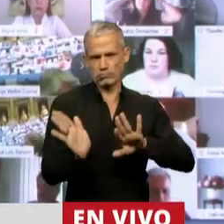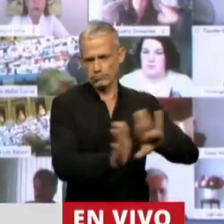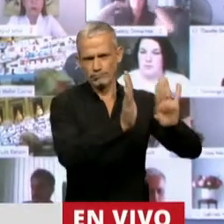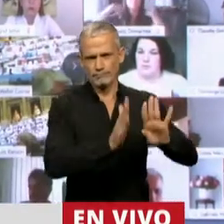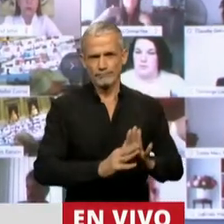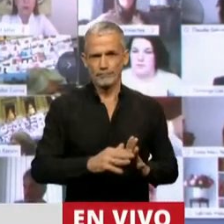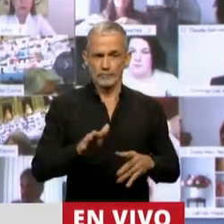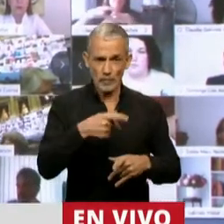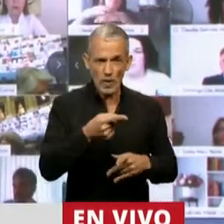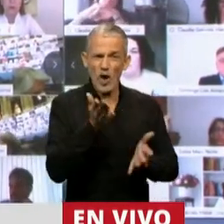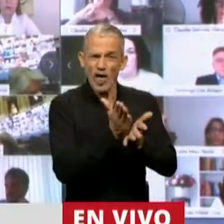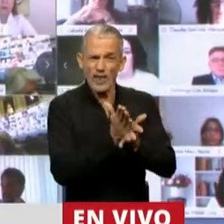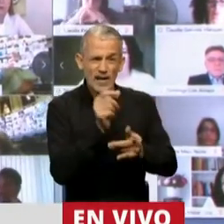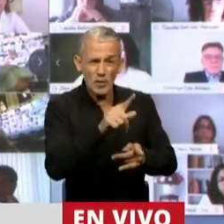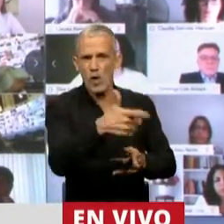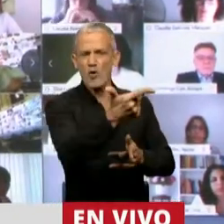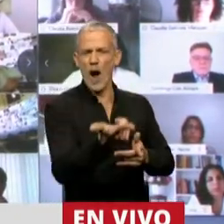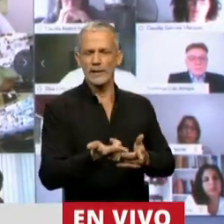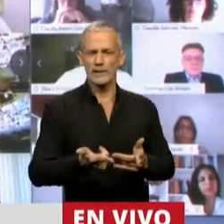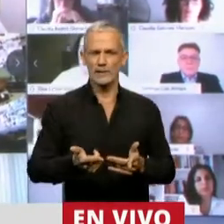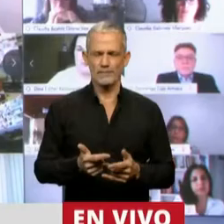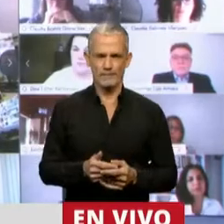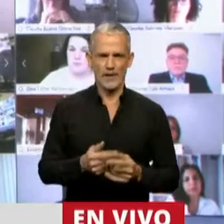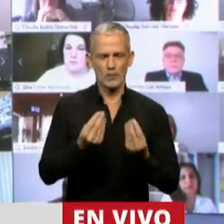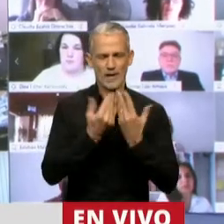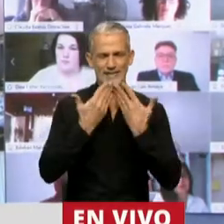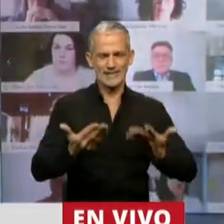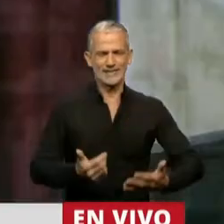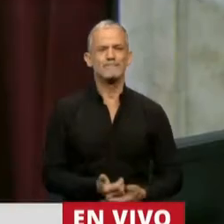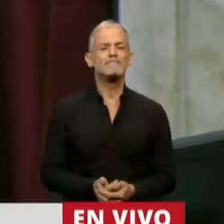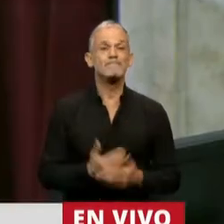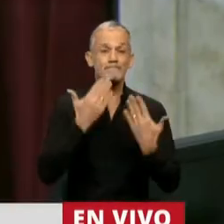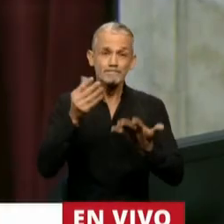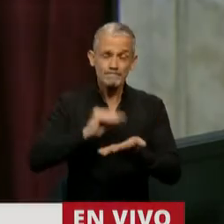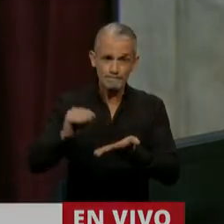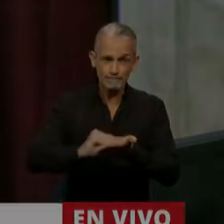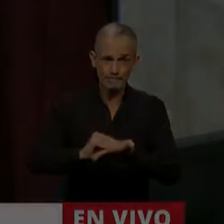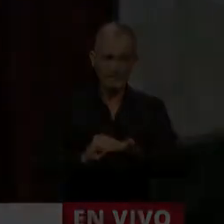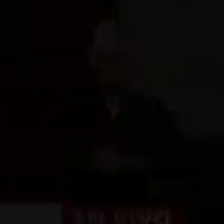desconocimiento de los derechos ajenos. Muchas gracias, Presidente. Muchísimas gracias, Diputado Ketclas.